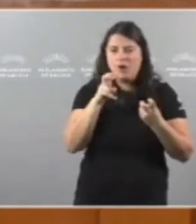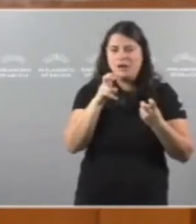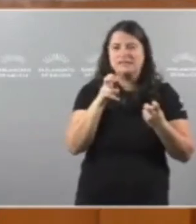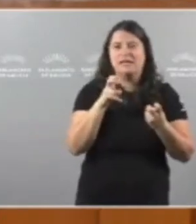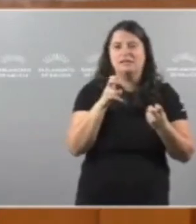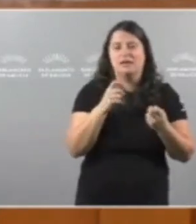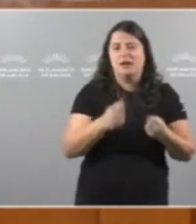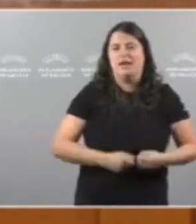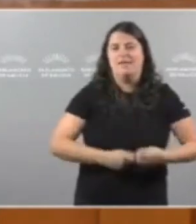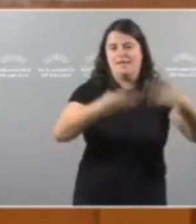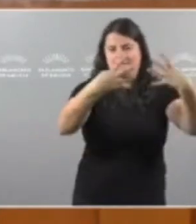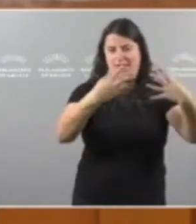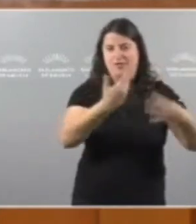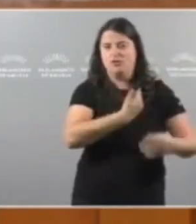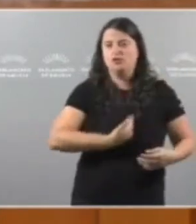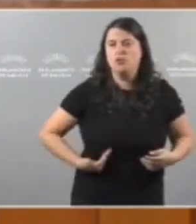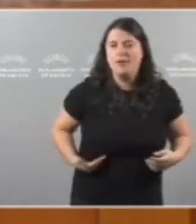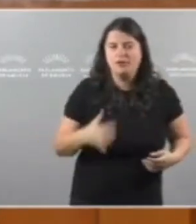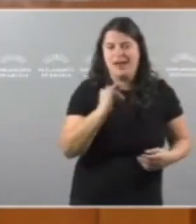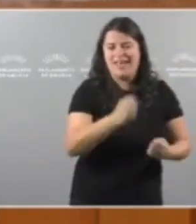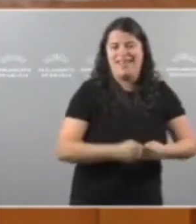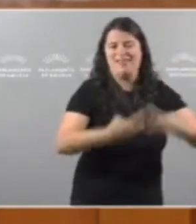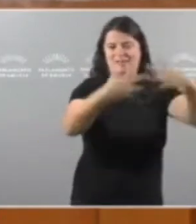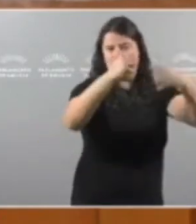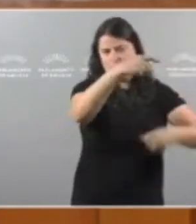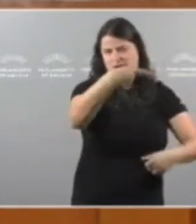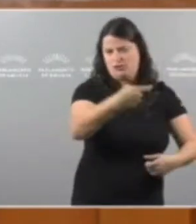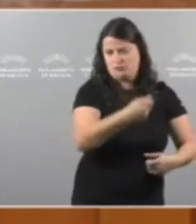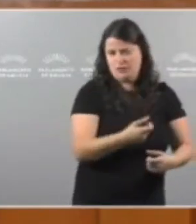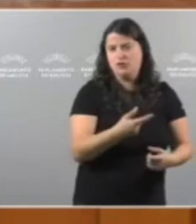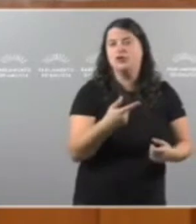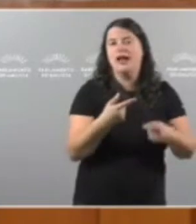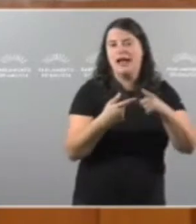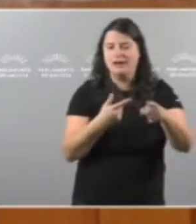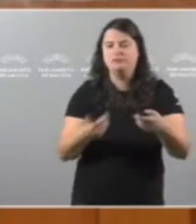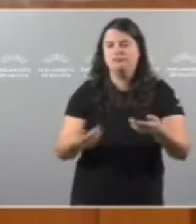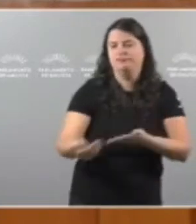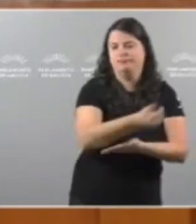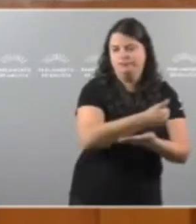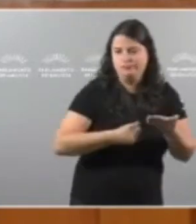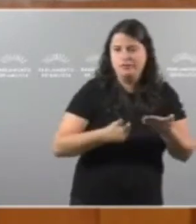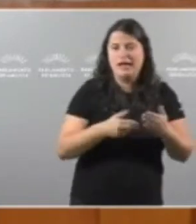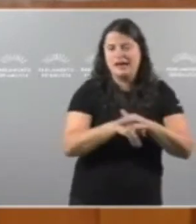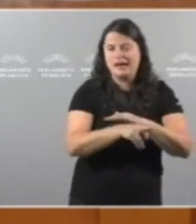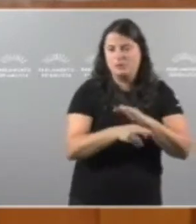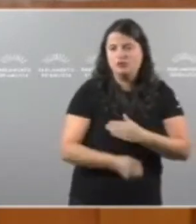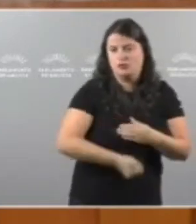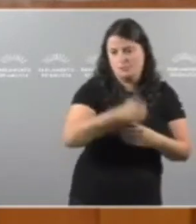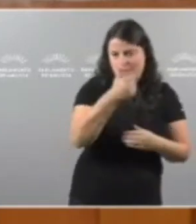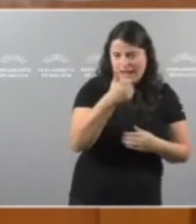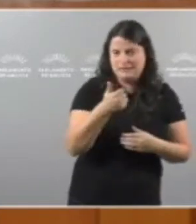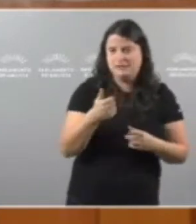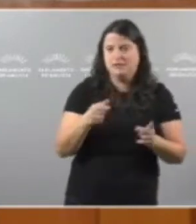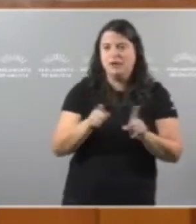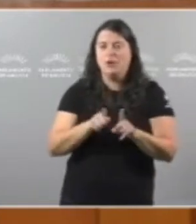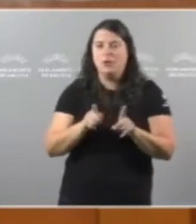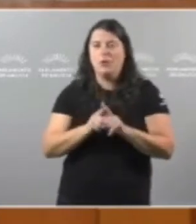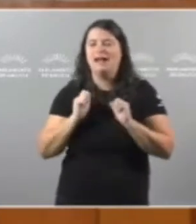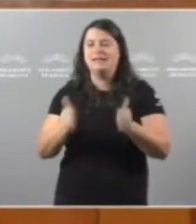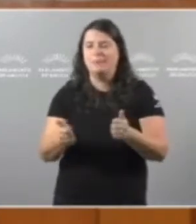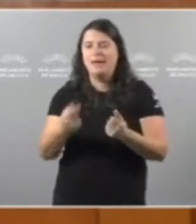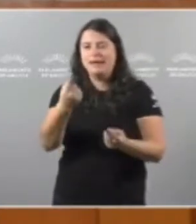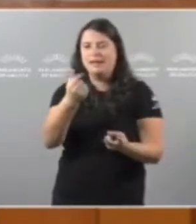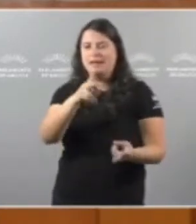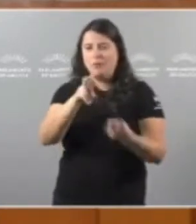tenedores De vivenda Que permitiría Poi recaudar Máis recursos Igual que poñeríamos en marcha Un